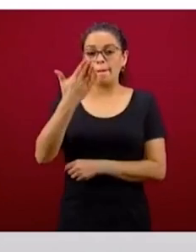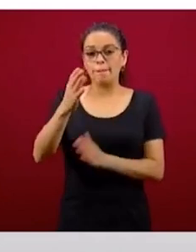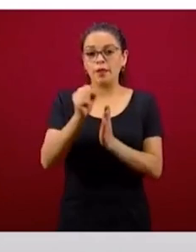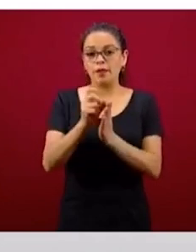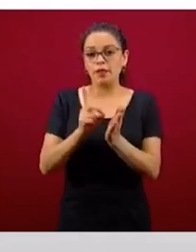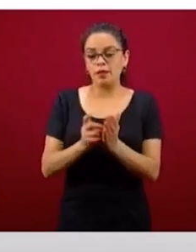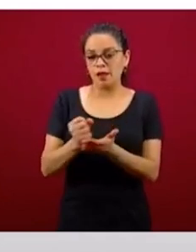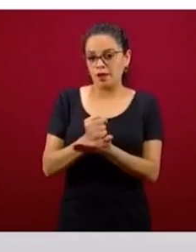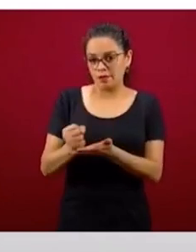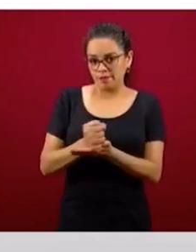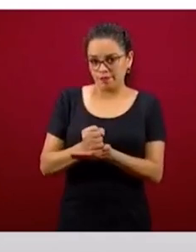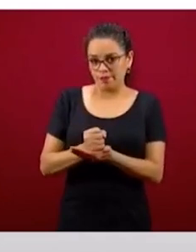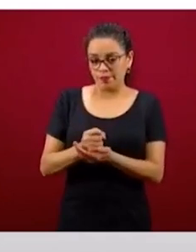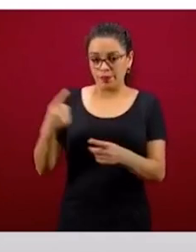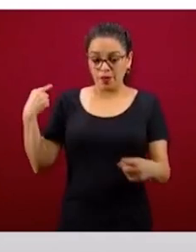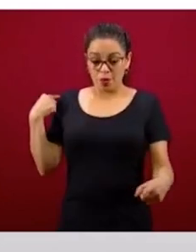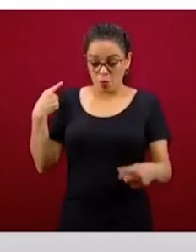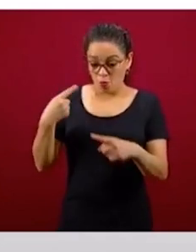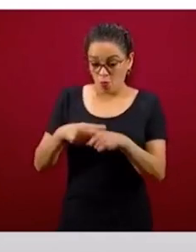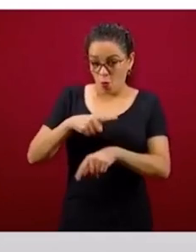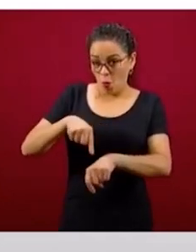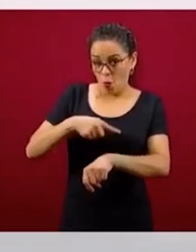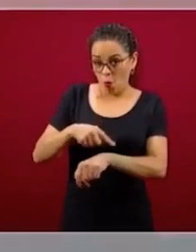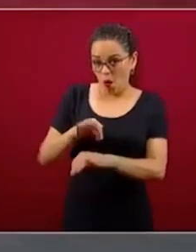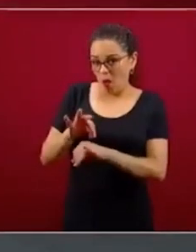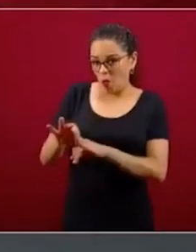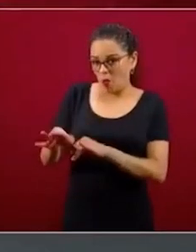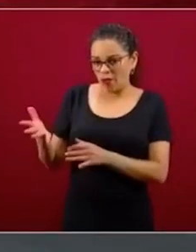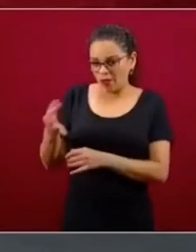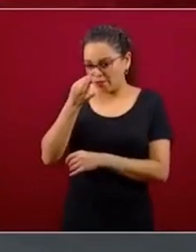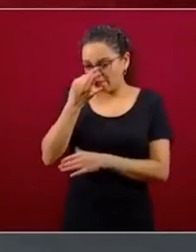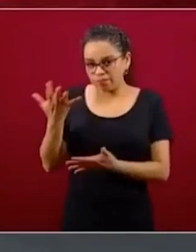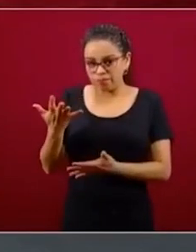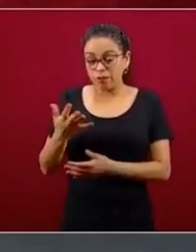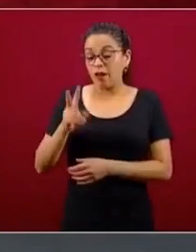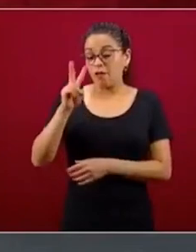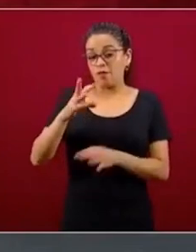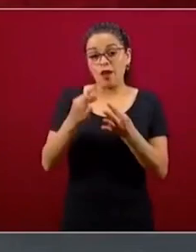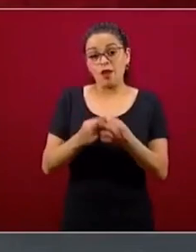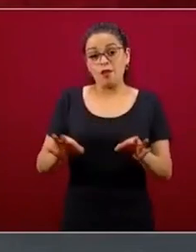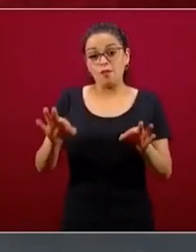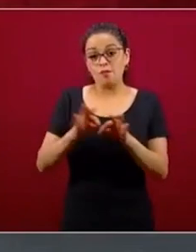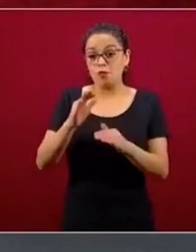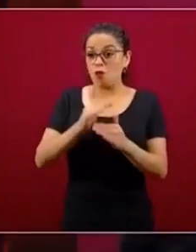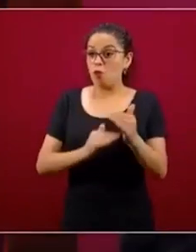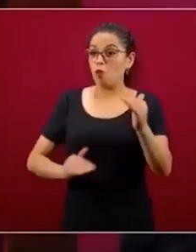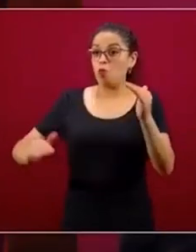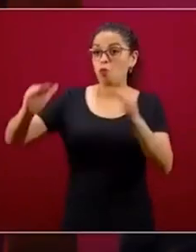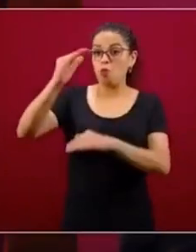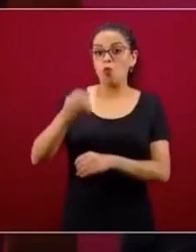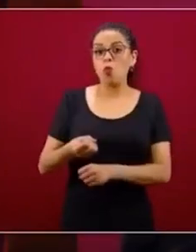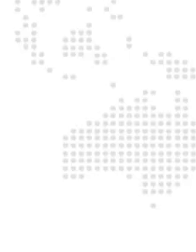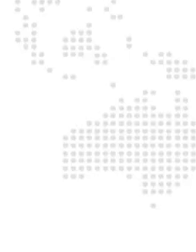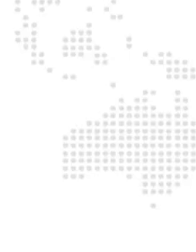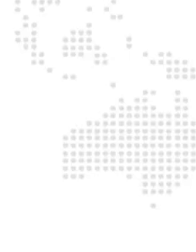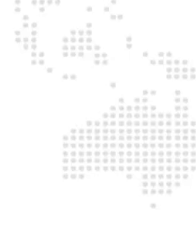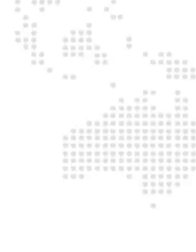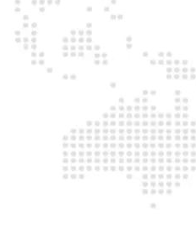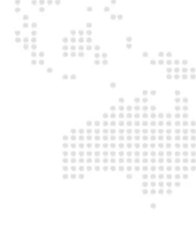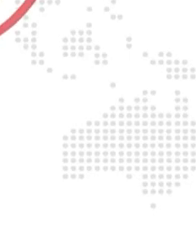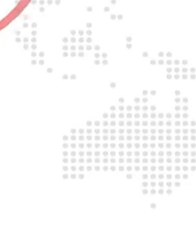últimas horas, afortunadamente, tuvimos un levantón muy importante en el número de registros y de solicitudes.